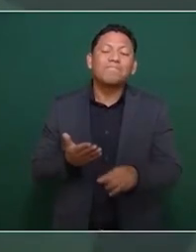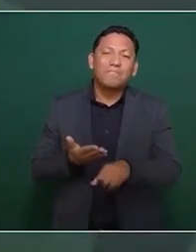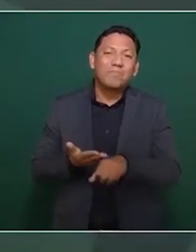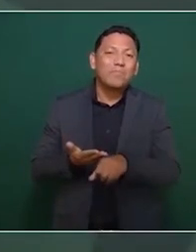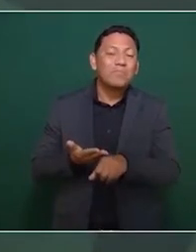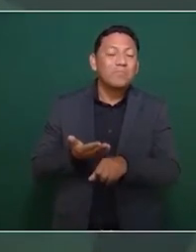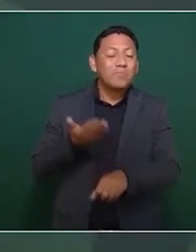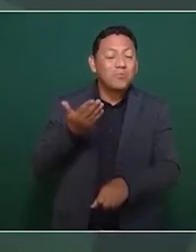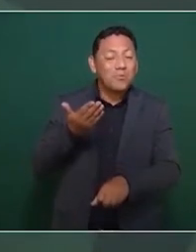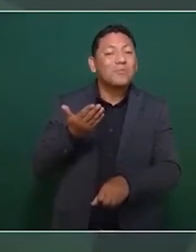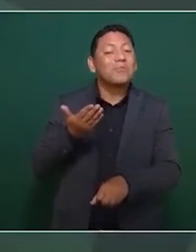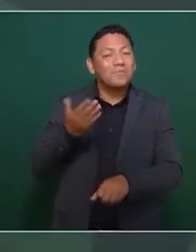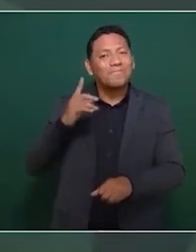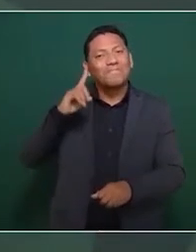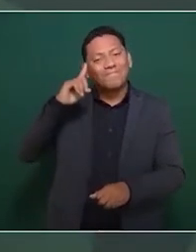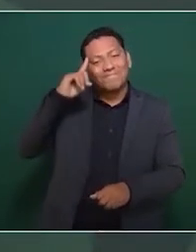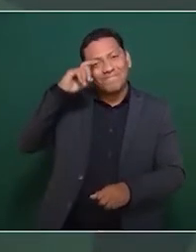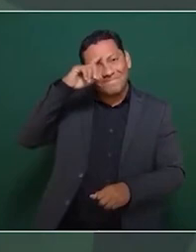conchudamente